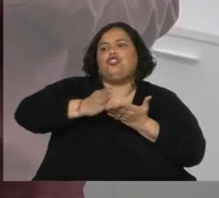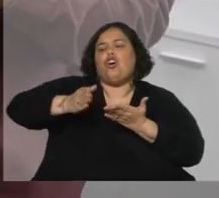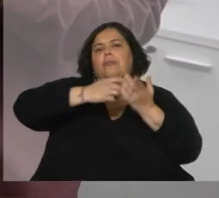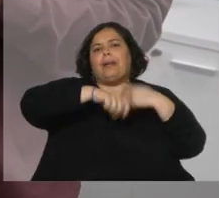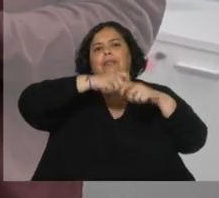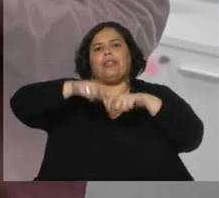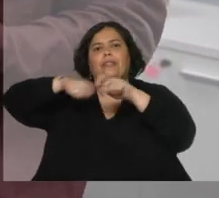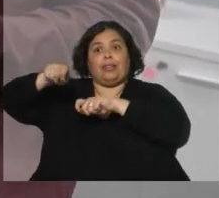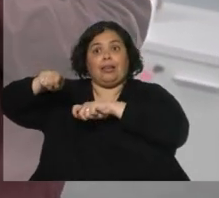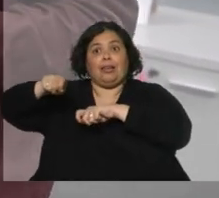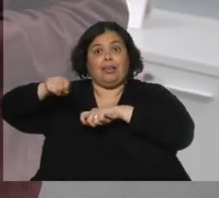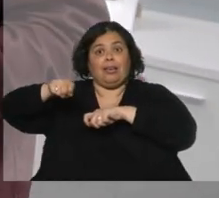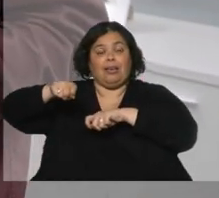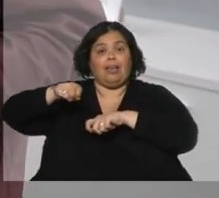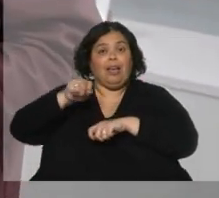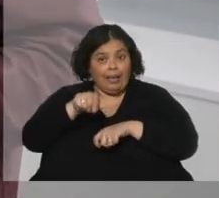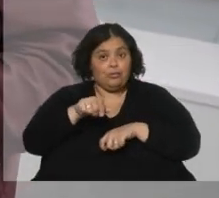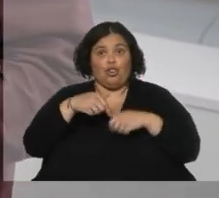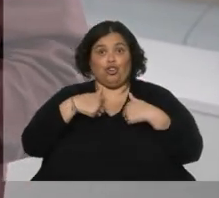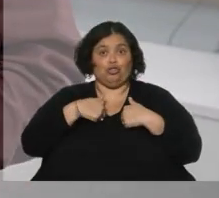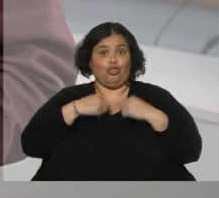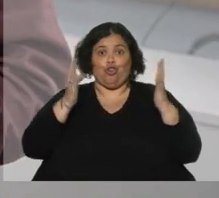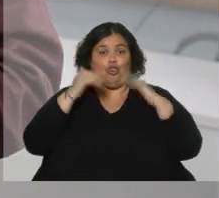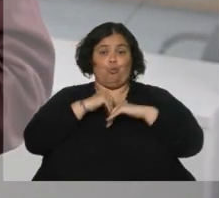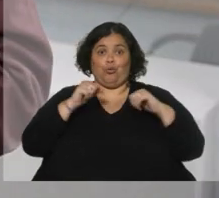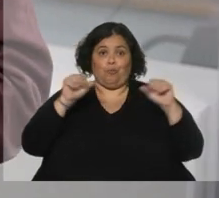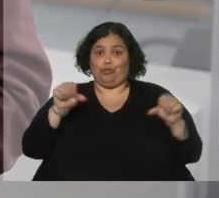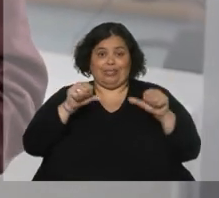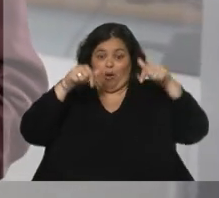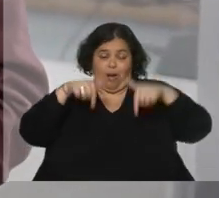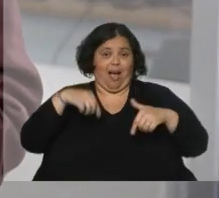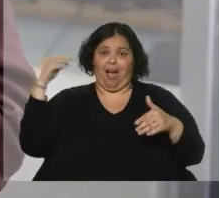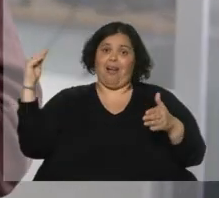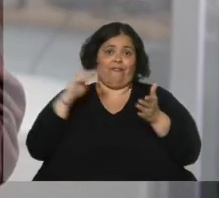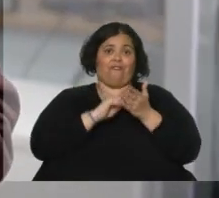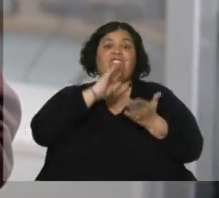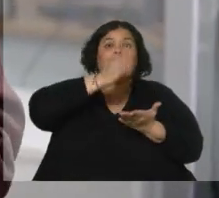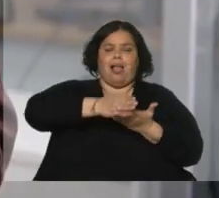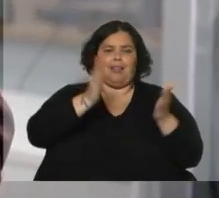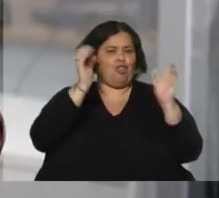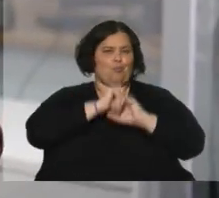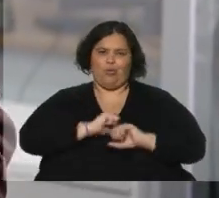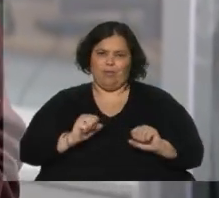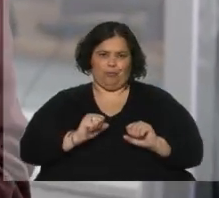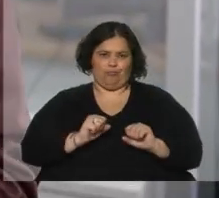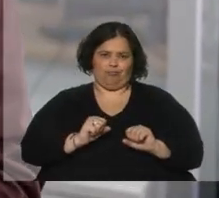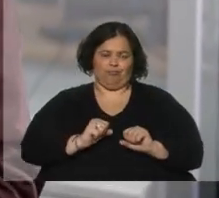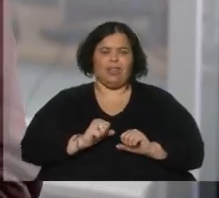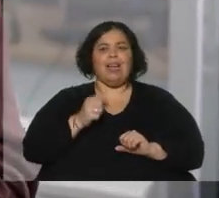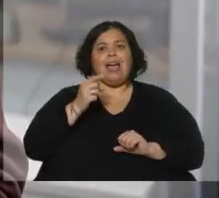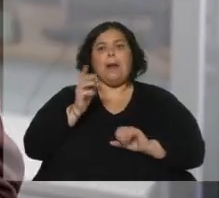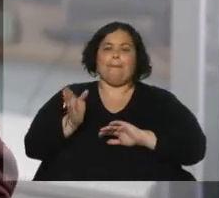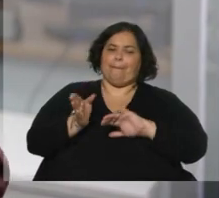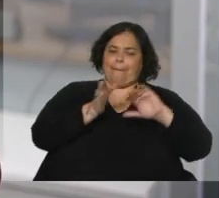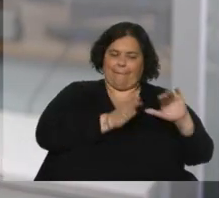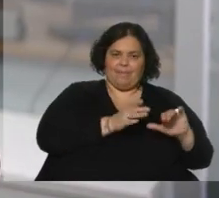final, pero que tiene que ver con el hecho de que no pudimos registrar el producto final en Uruguay. Ahora, y hago el caso separado, porque